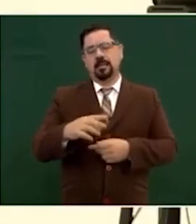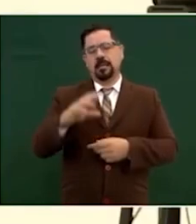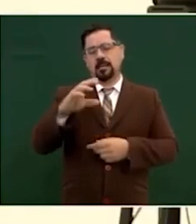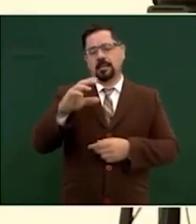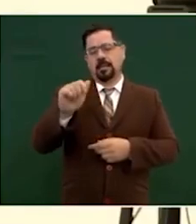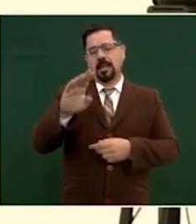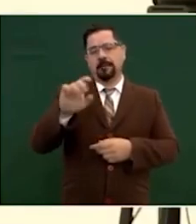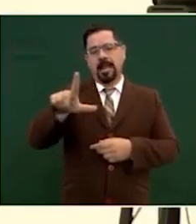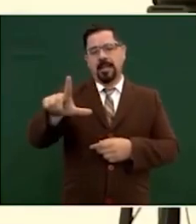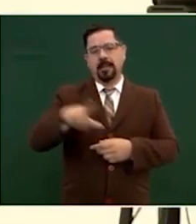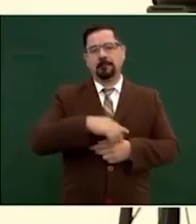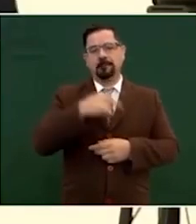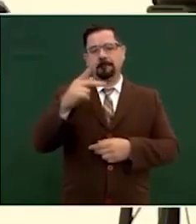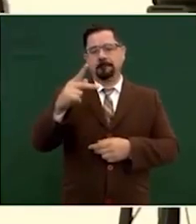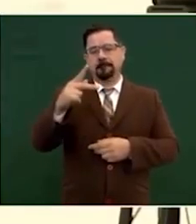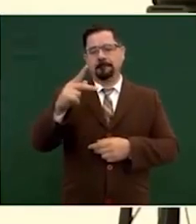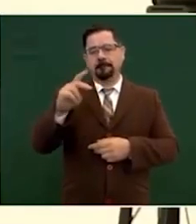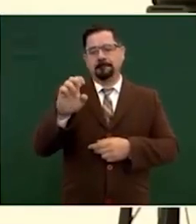estamos